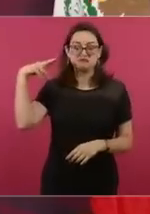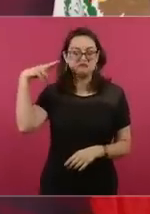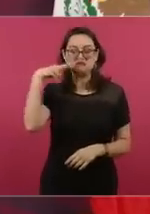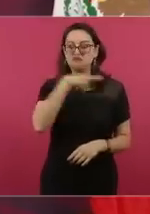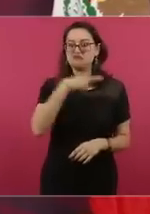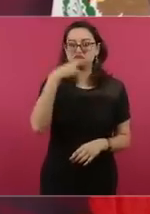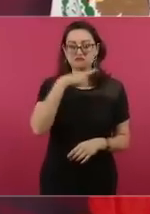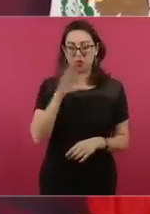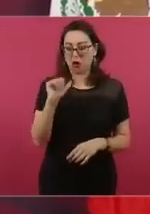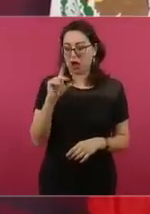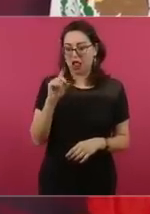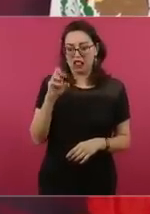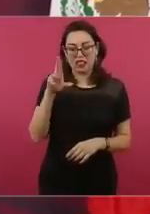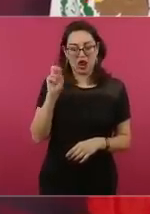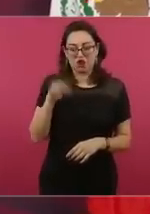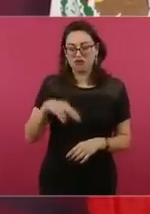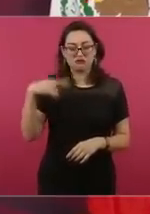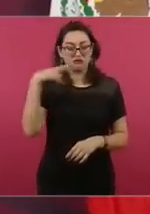y de otras cosas.